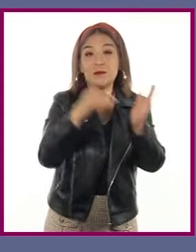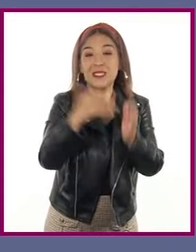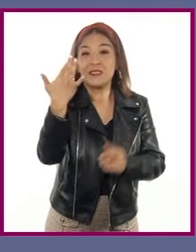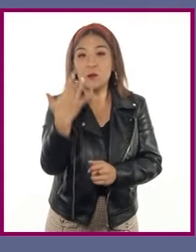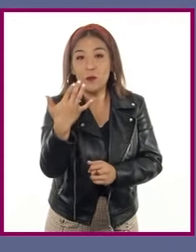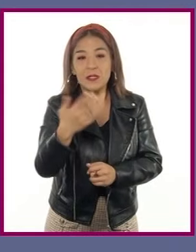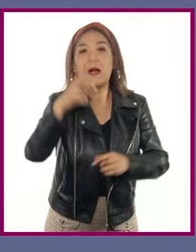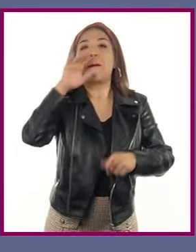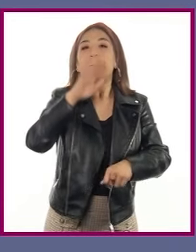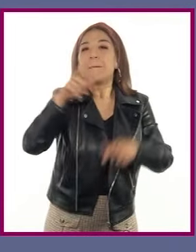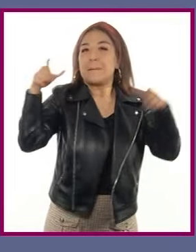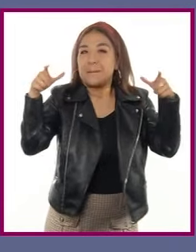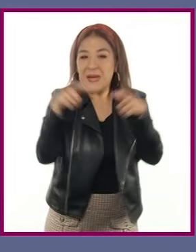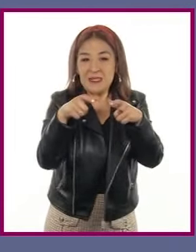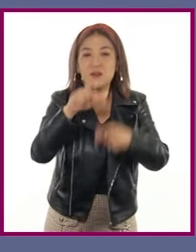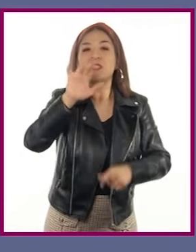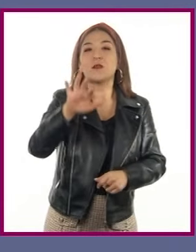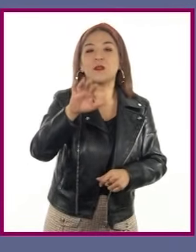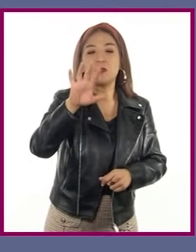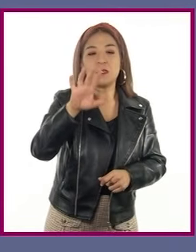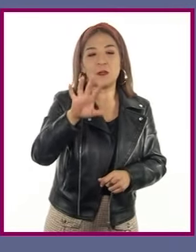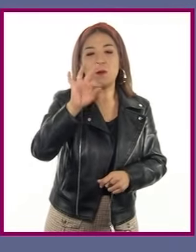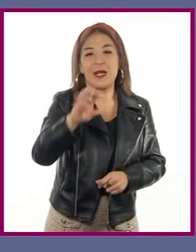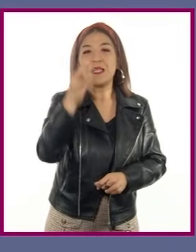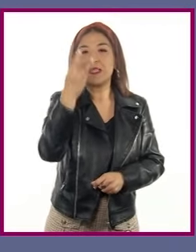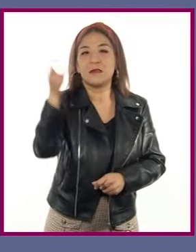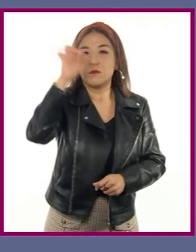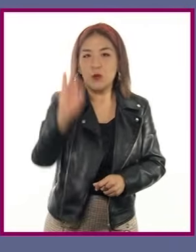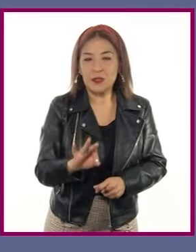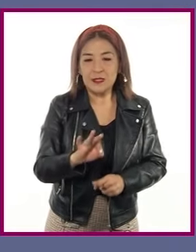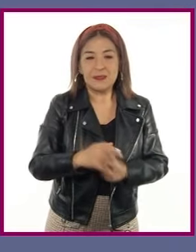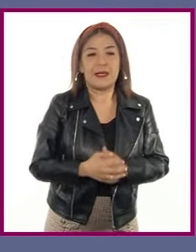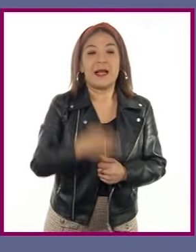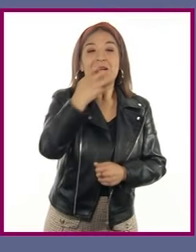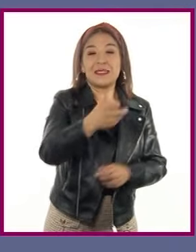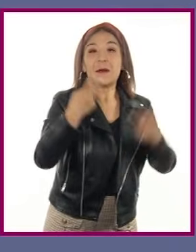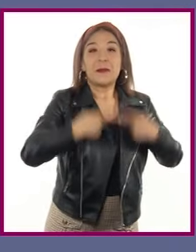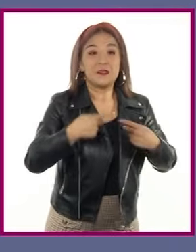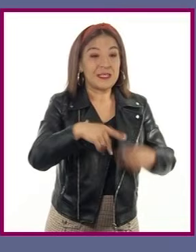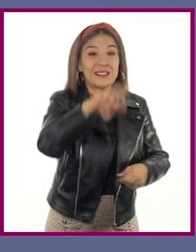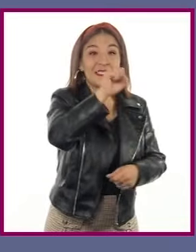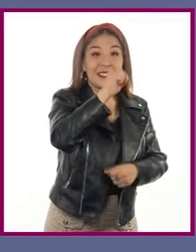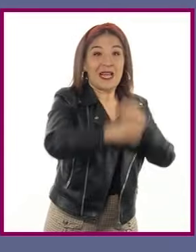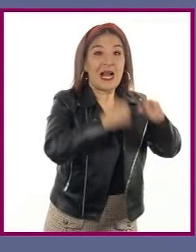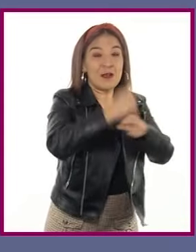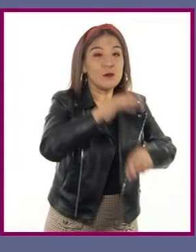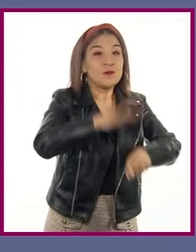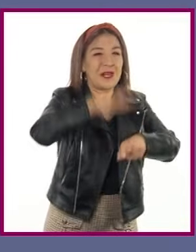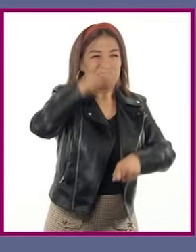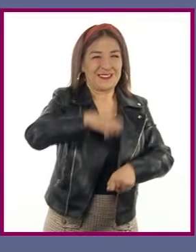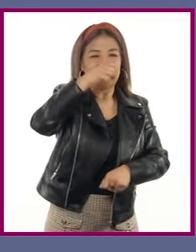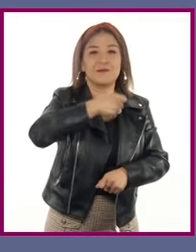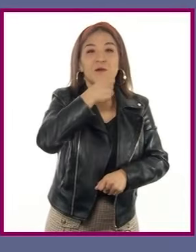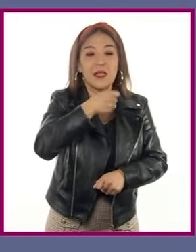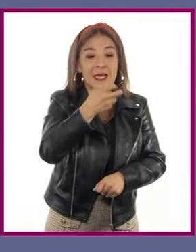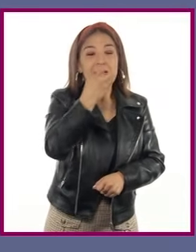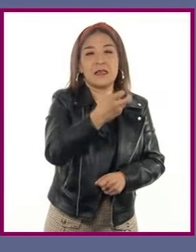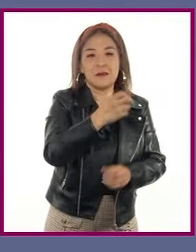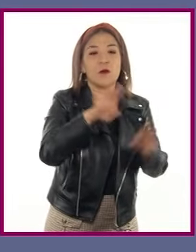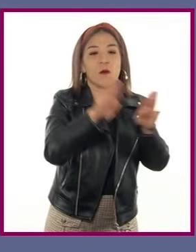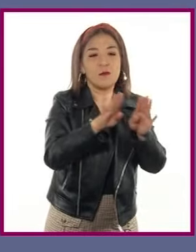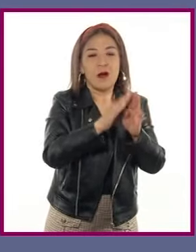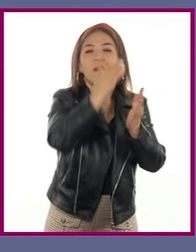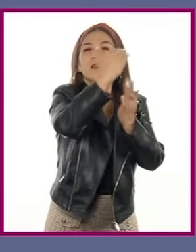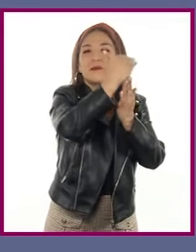a 43%. El número de personas de 60 años y más aumentará considerablemente en la primera mitad del siglo